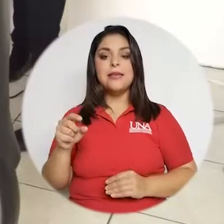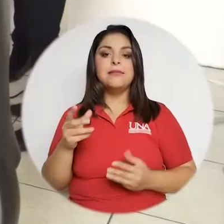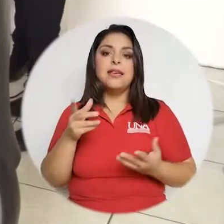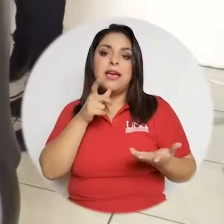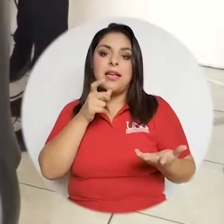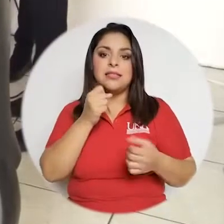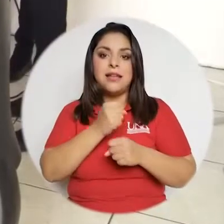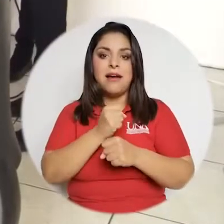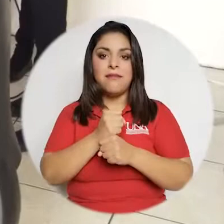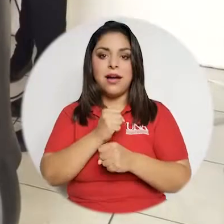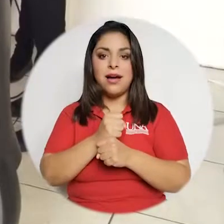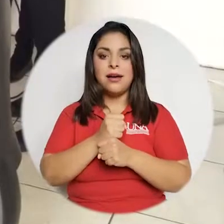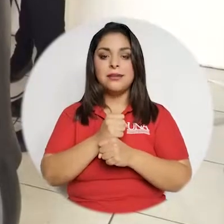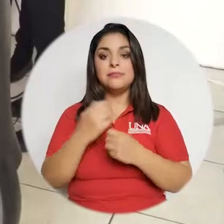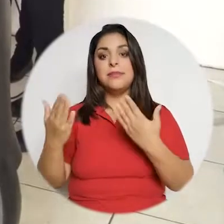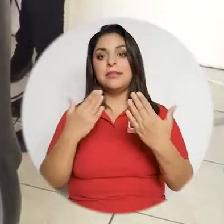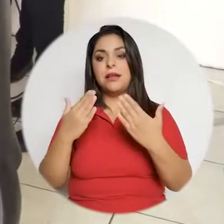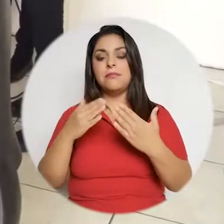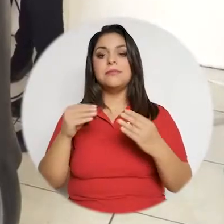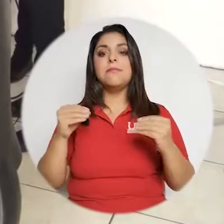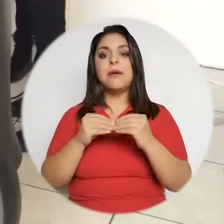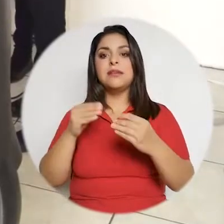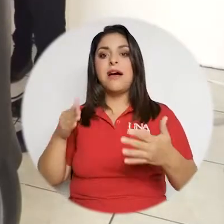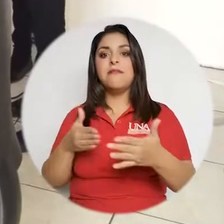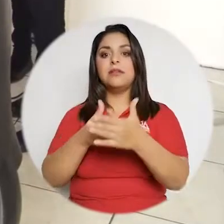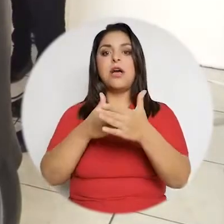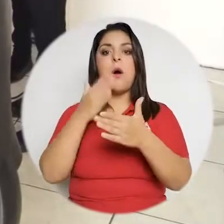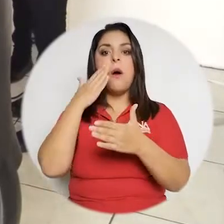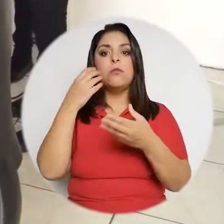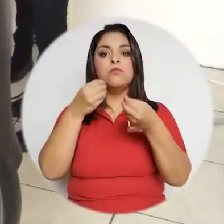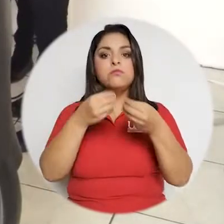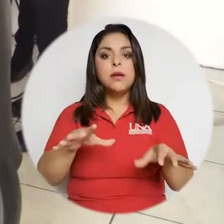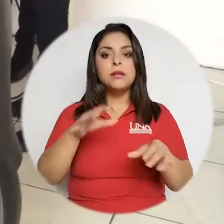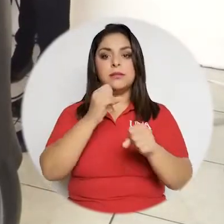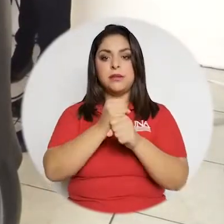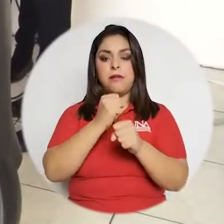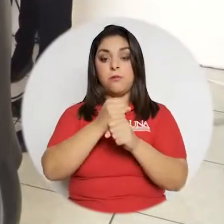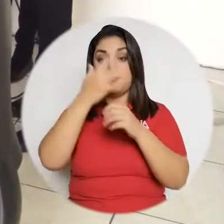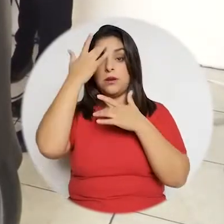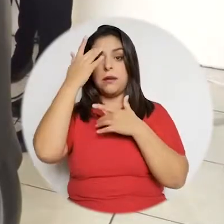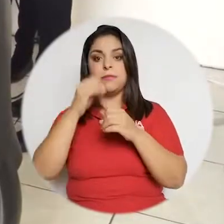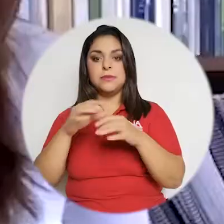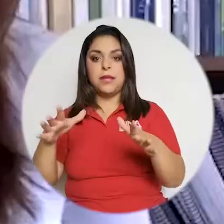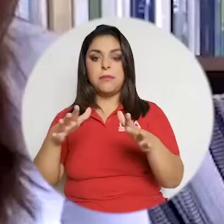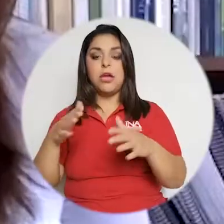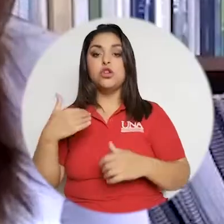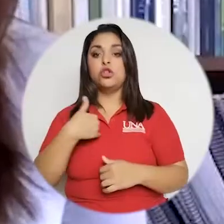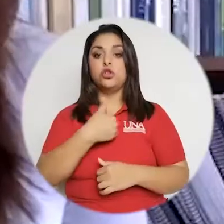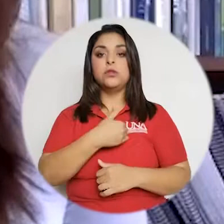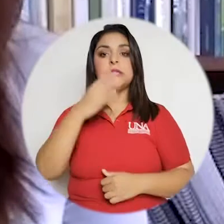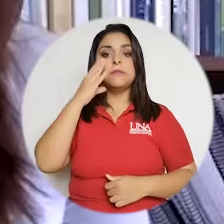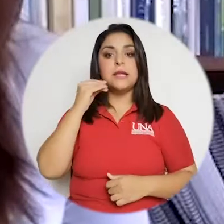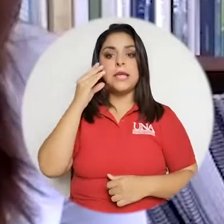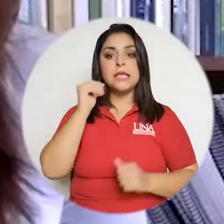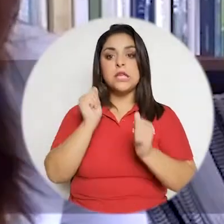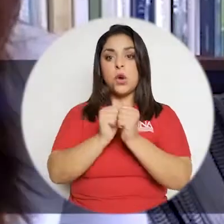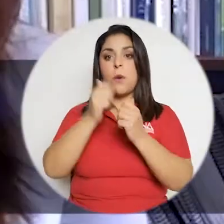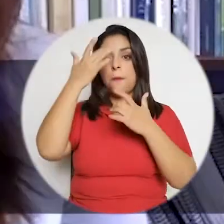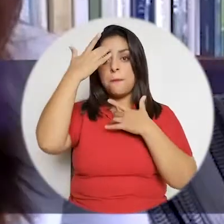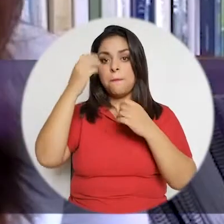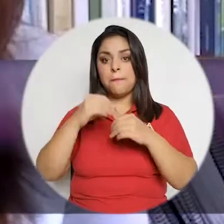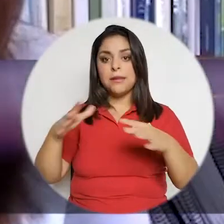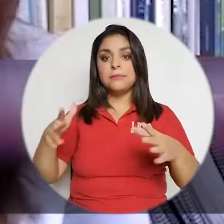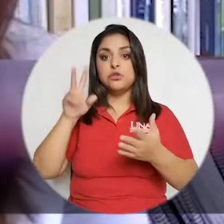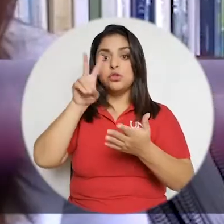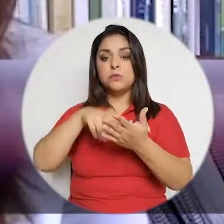los que trabajan y seguramente fueron los más afectados con pérdidas de empleo en la pandemia. Lo que experimentamos con la pandemia